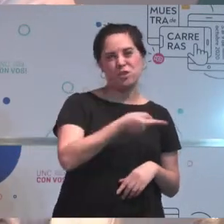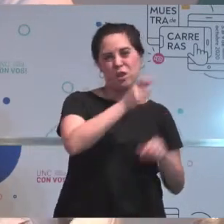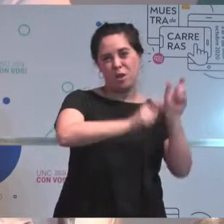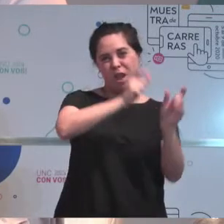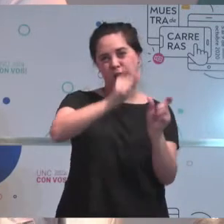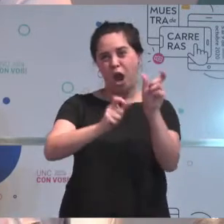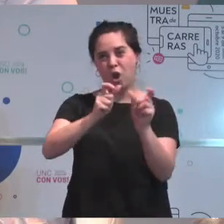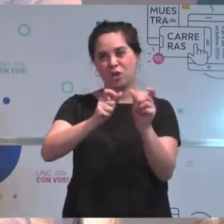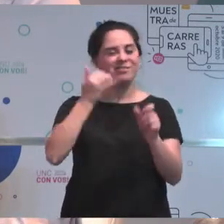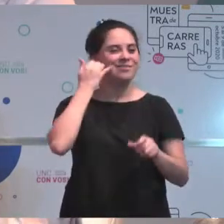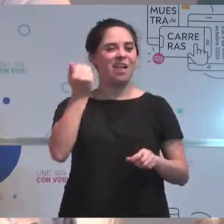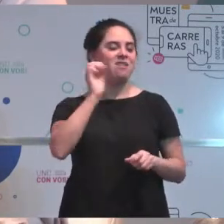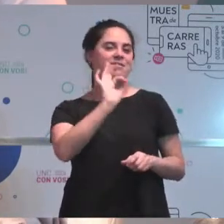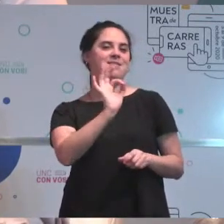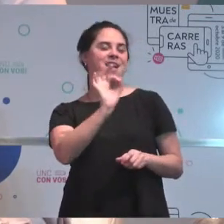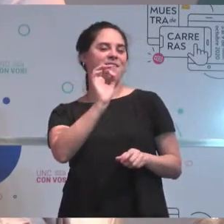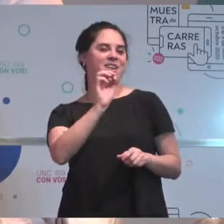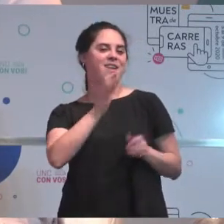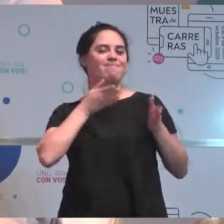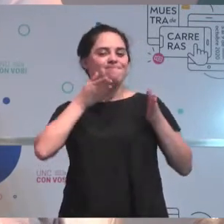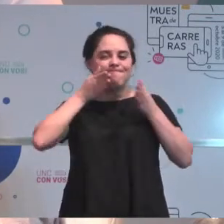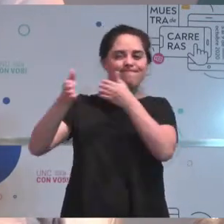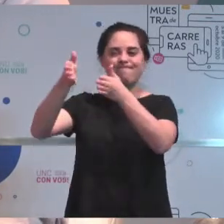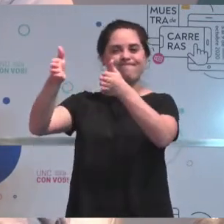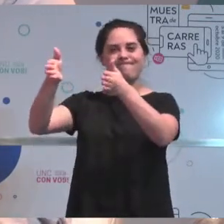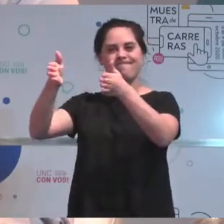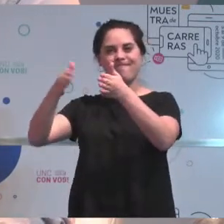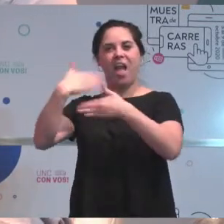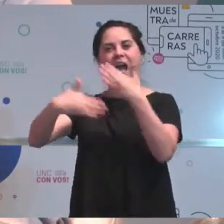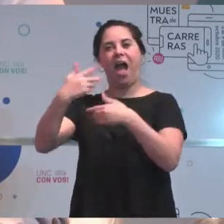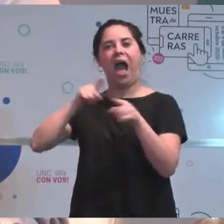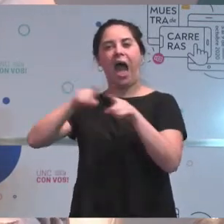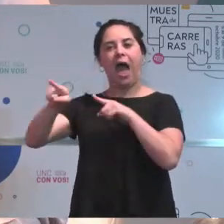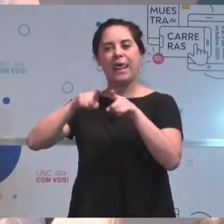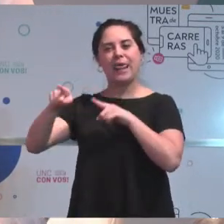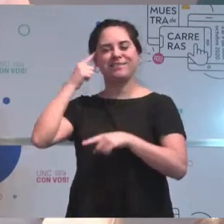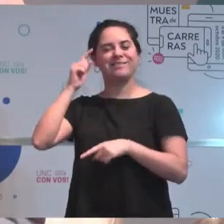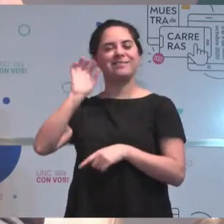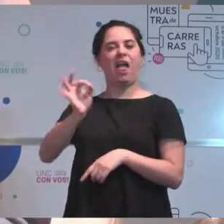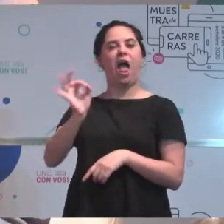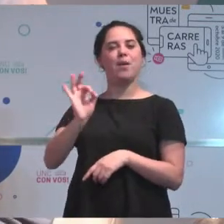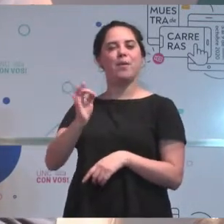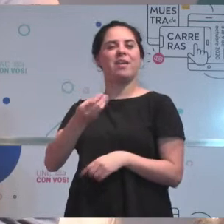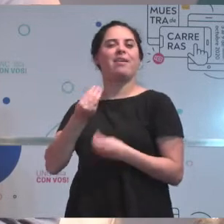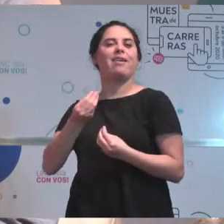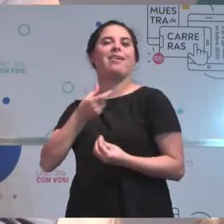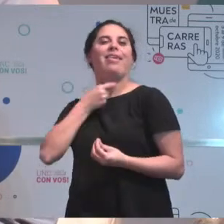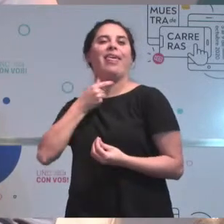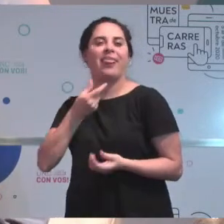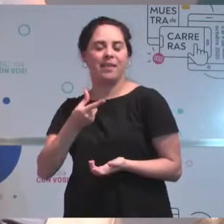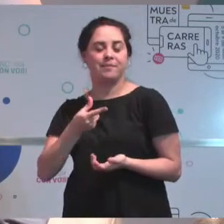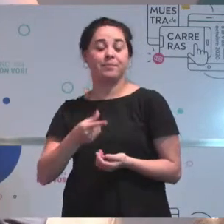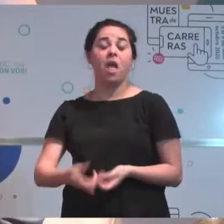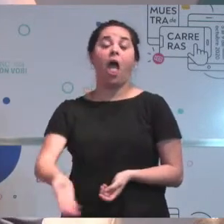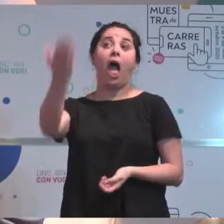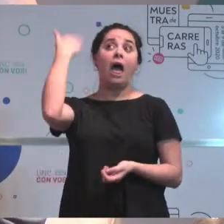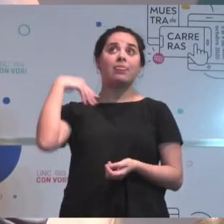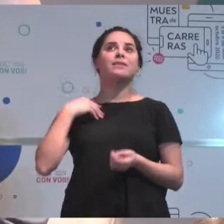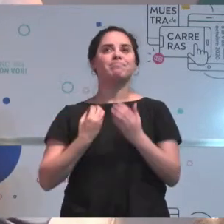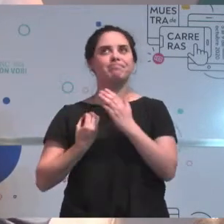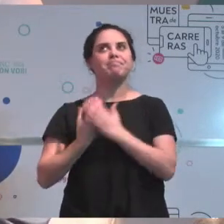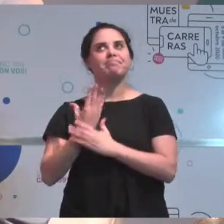uno va haciendo sus armas a medida que va avanzando. Al principio empecé haciendo cosas similares a las que mencionaba